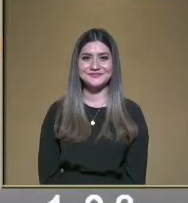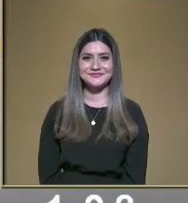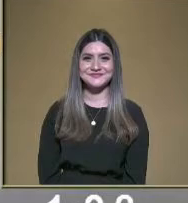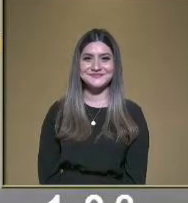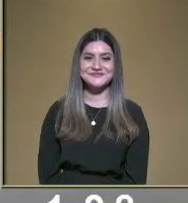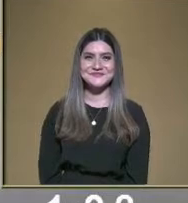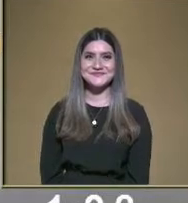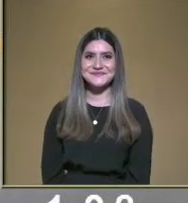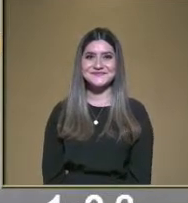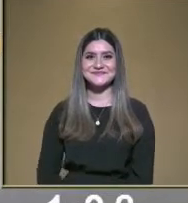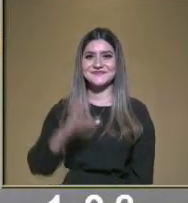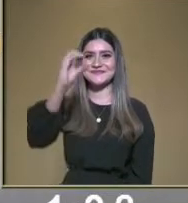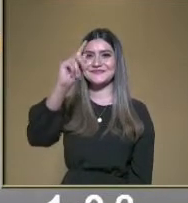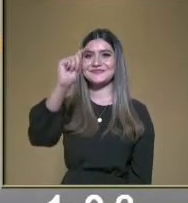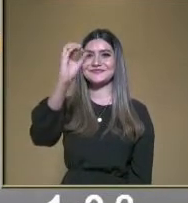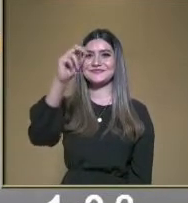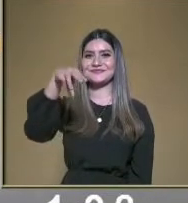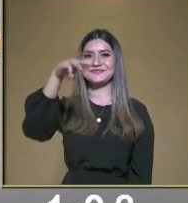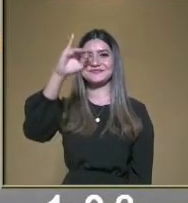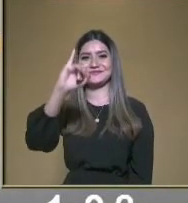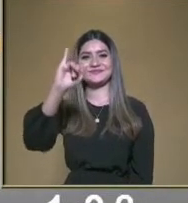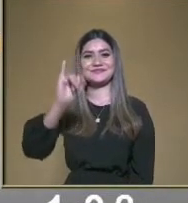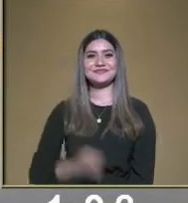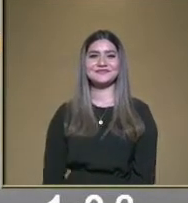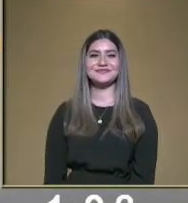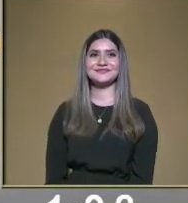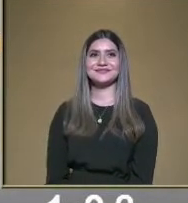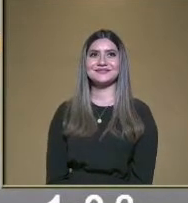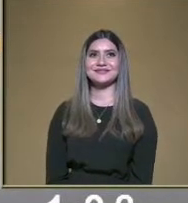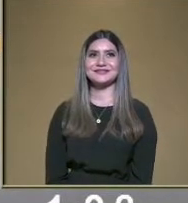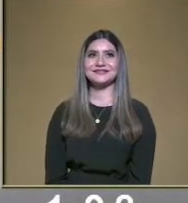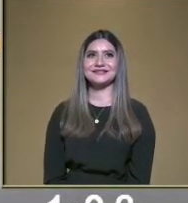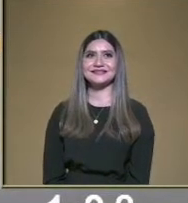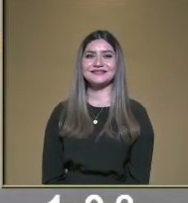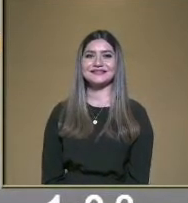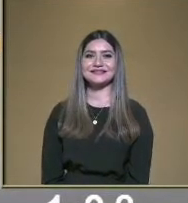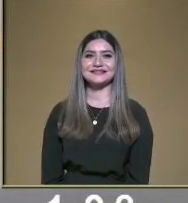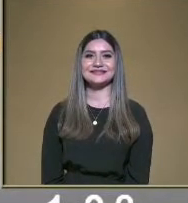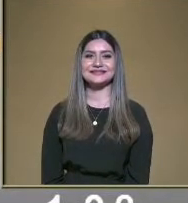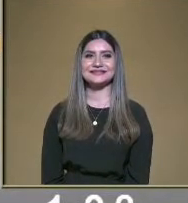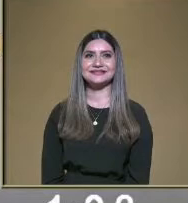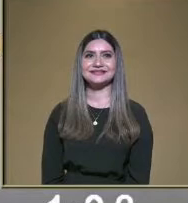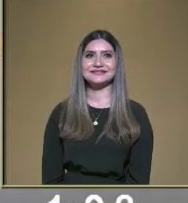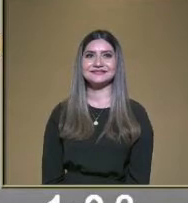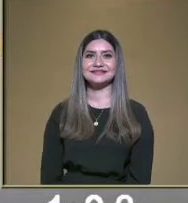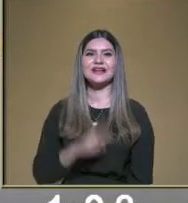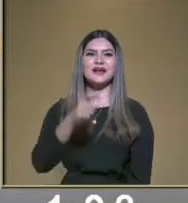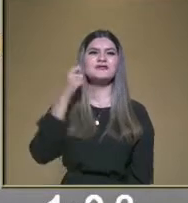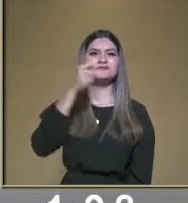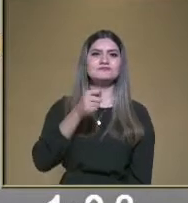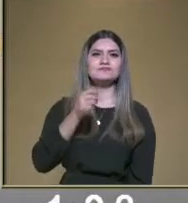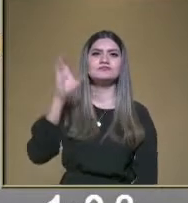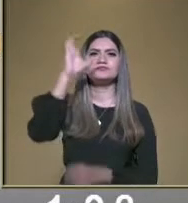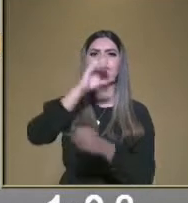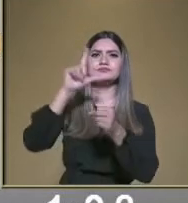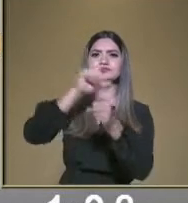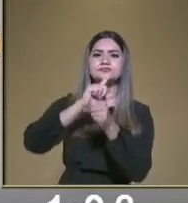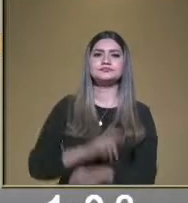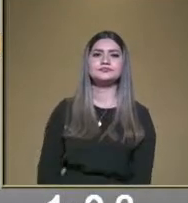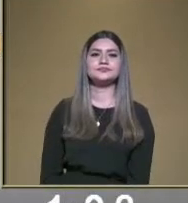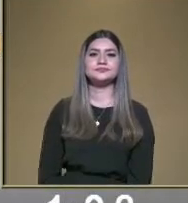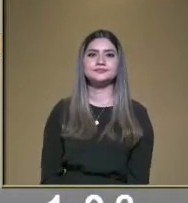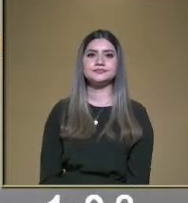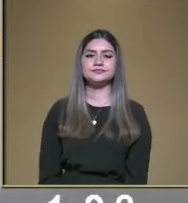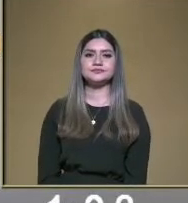Otomí. ver. Otomí, a con eso nos ganó el maestro. Sí, ya. ¿Qué nos dice el Otomí para terminar ya con el juego?